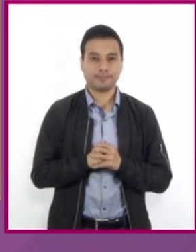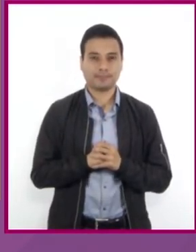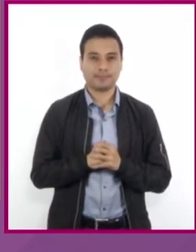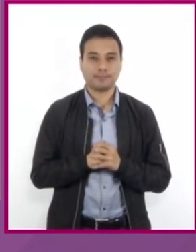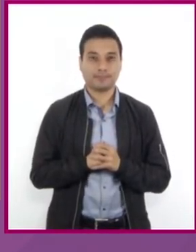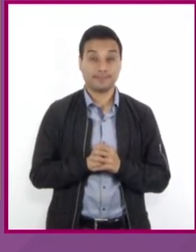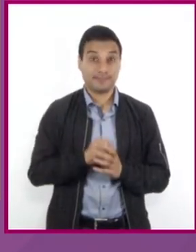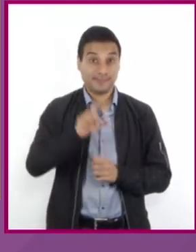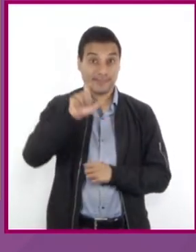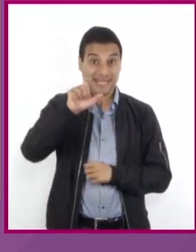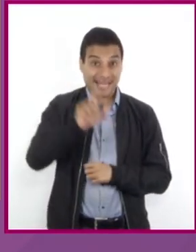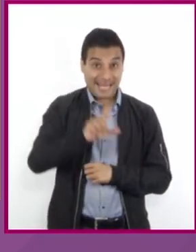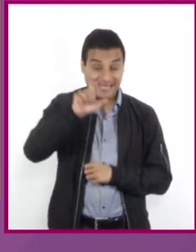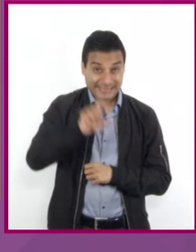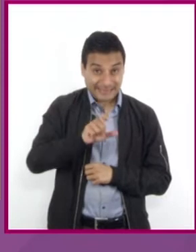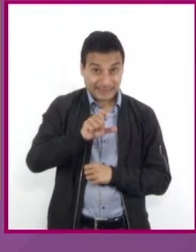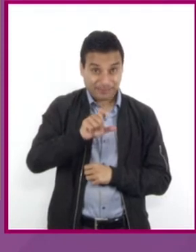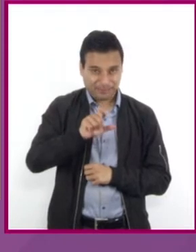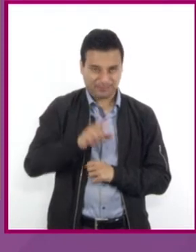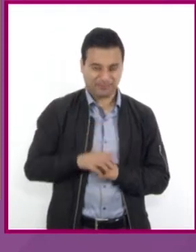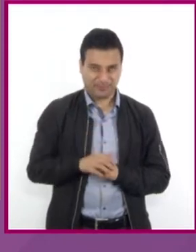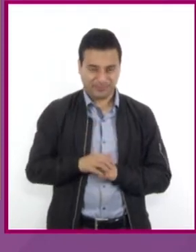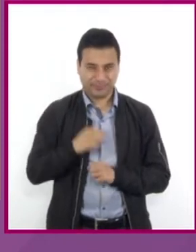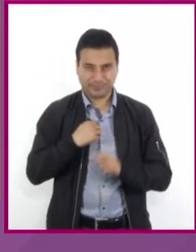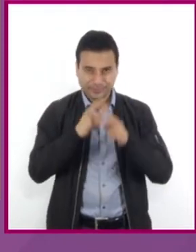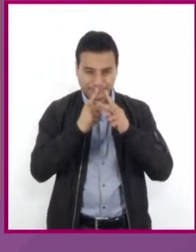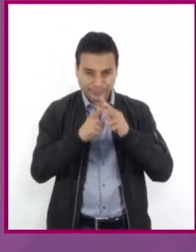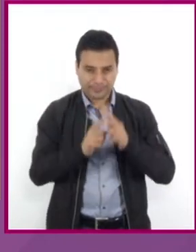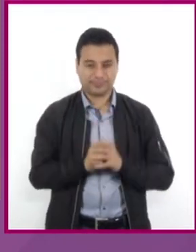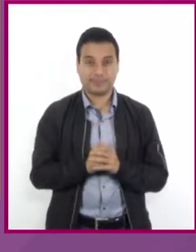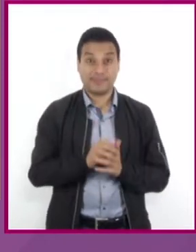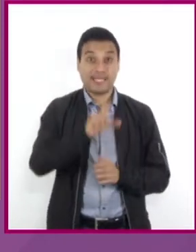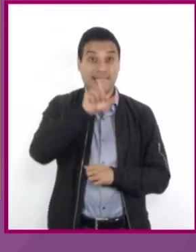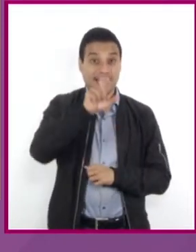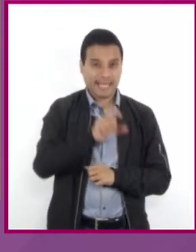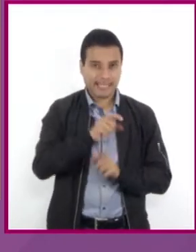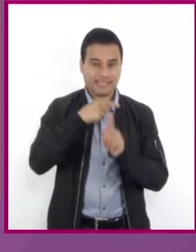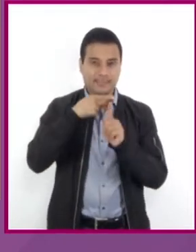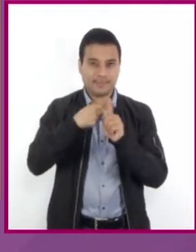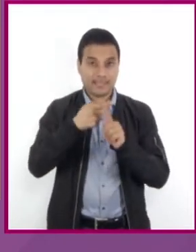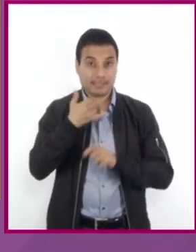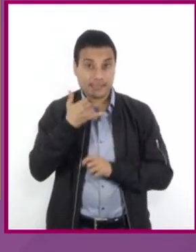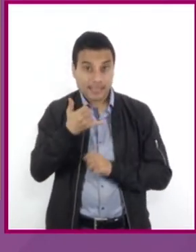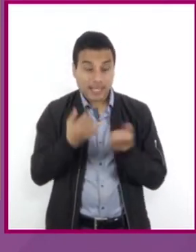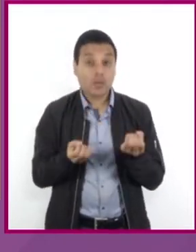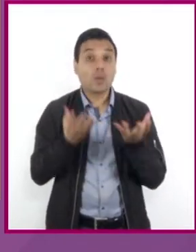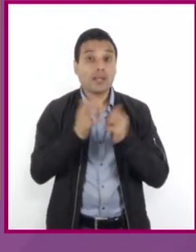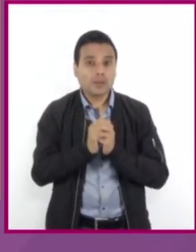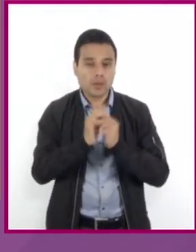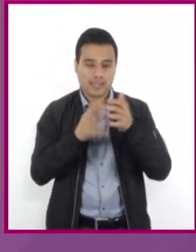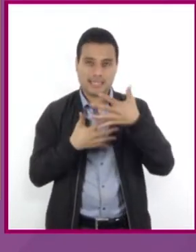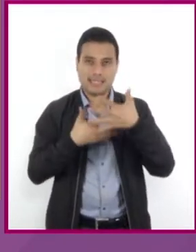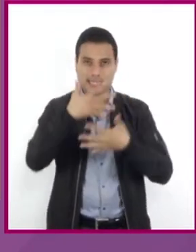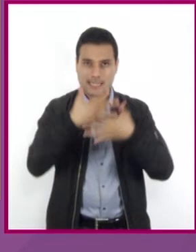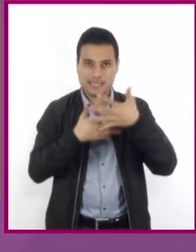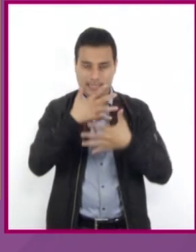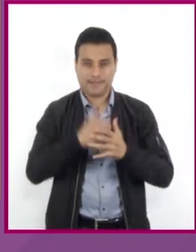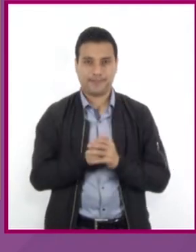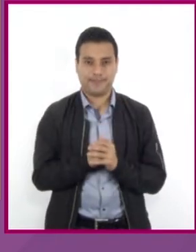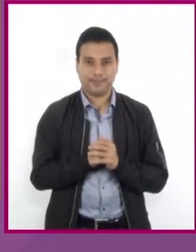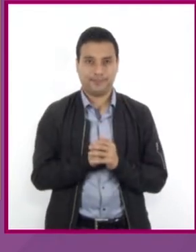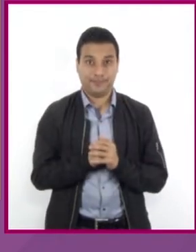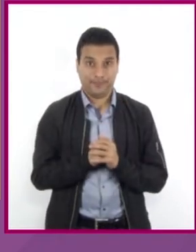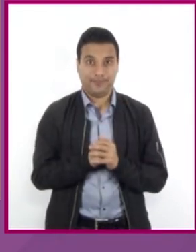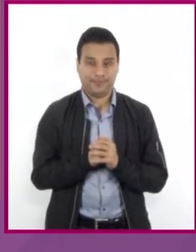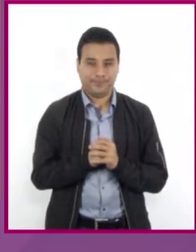incógnita X de la primera ecuación. X más Y es igual a 15. Utilizaremos las